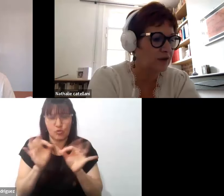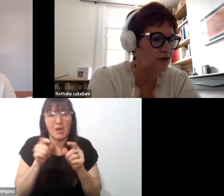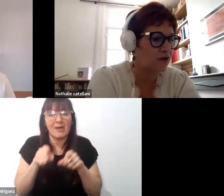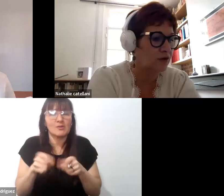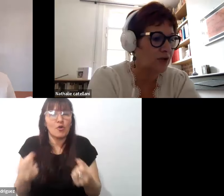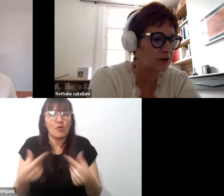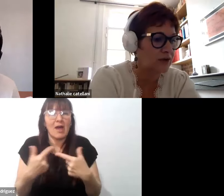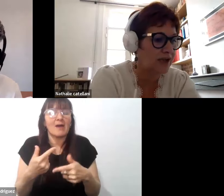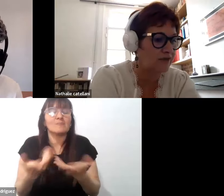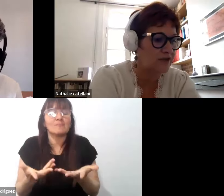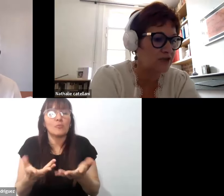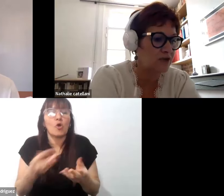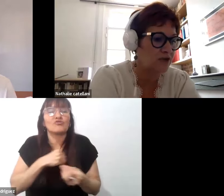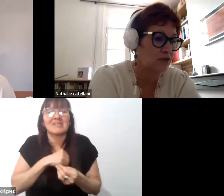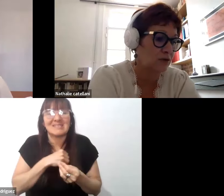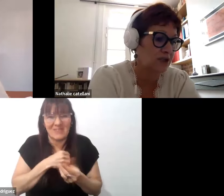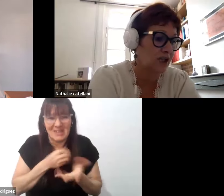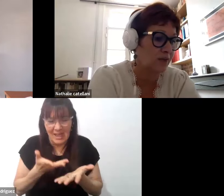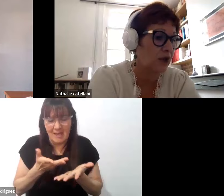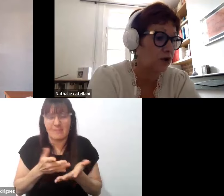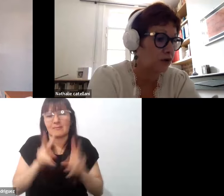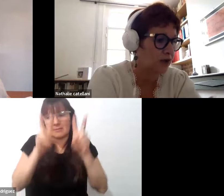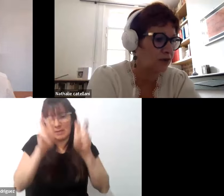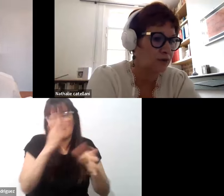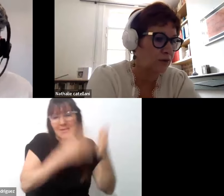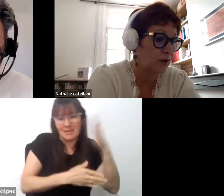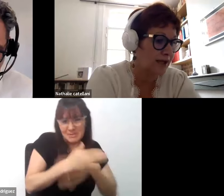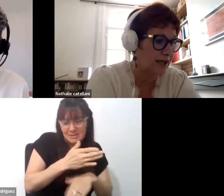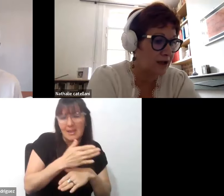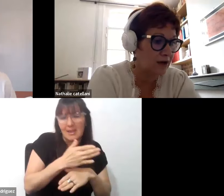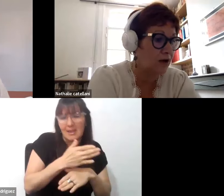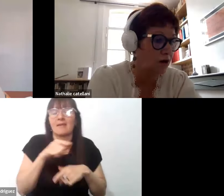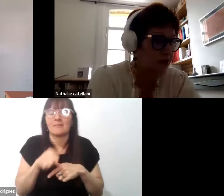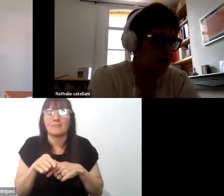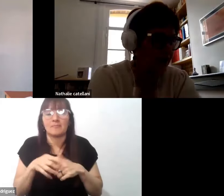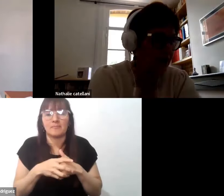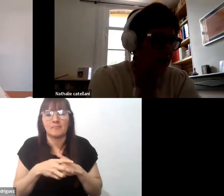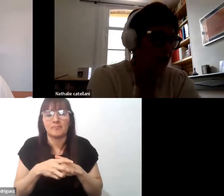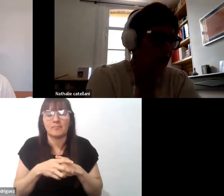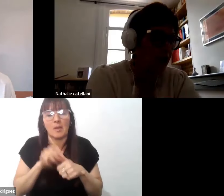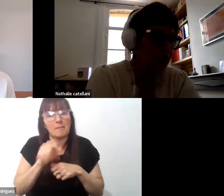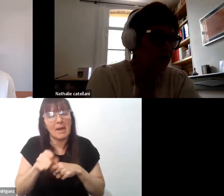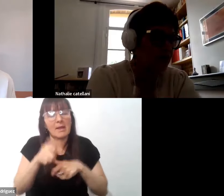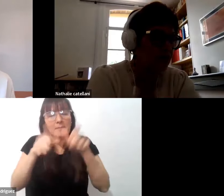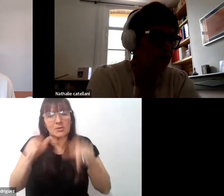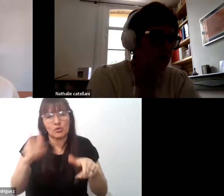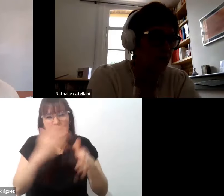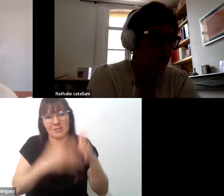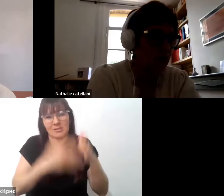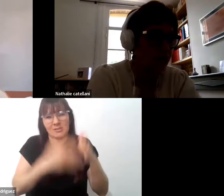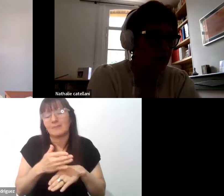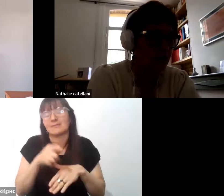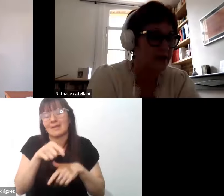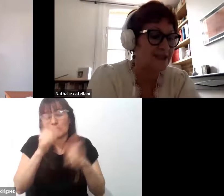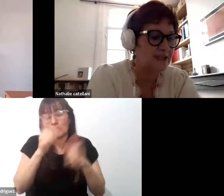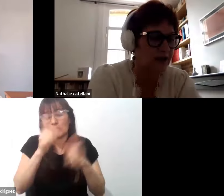a la discapacidad y a la diferencia para estudiantes en situación de discapacidad en